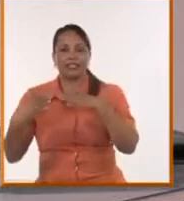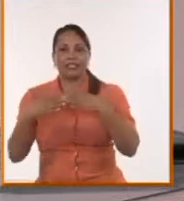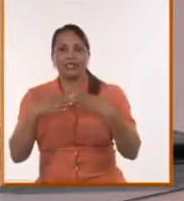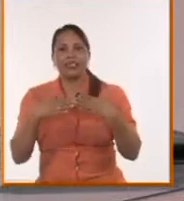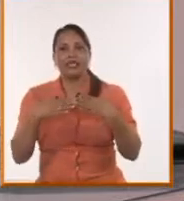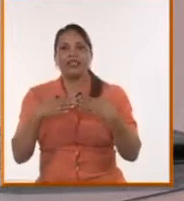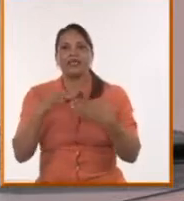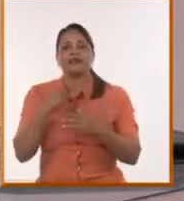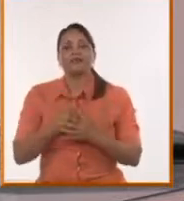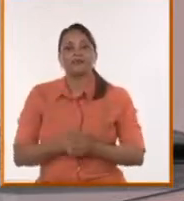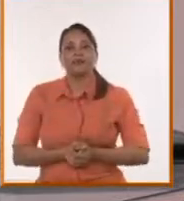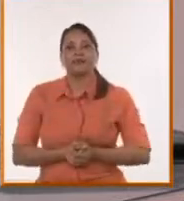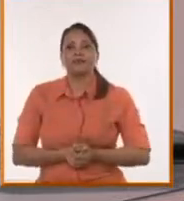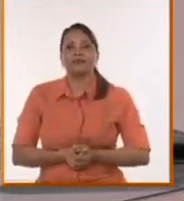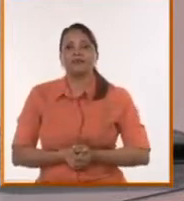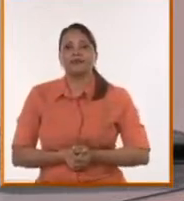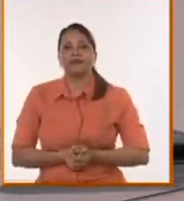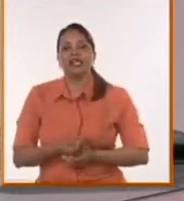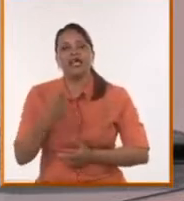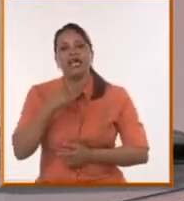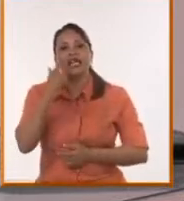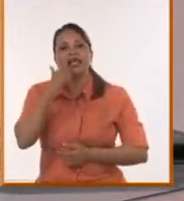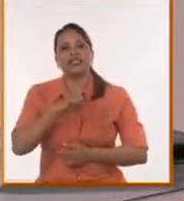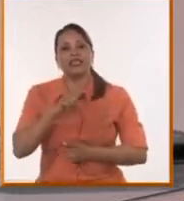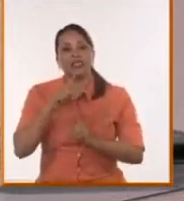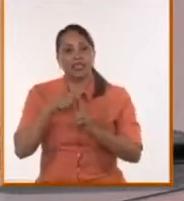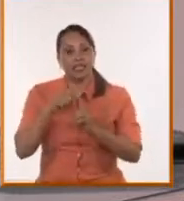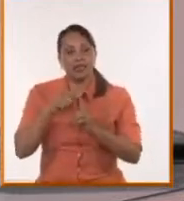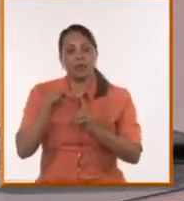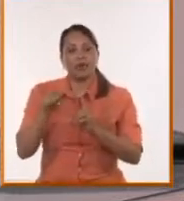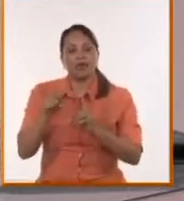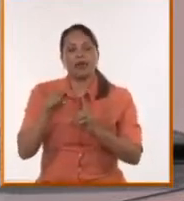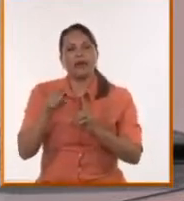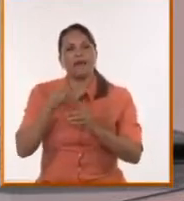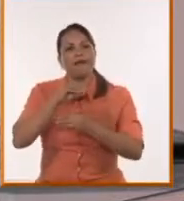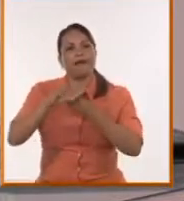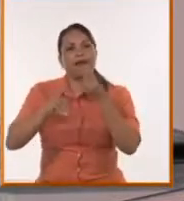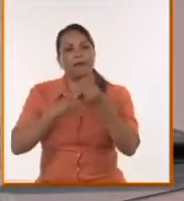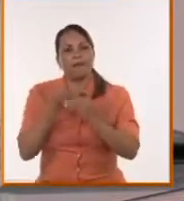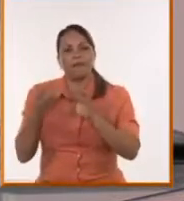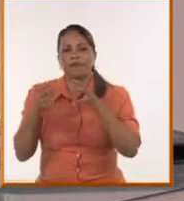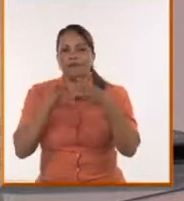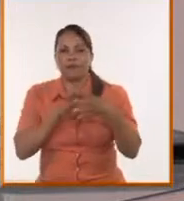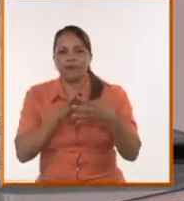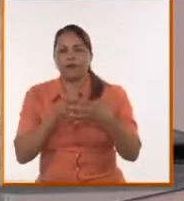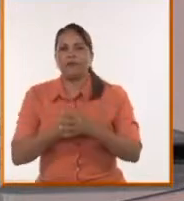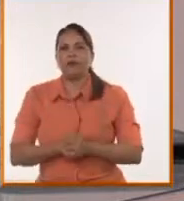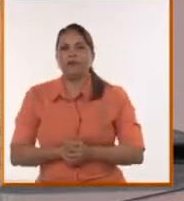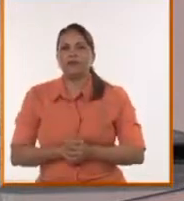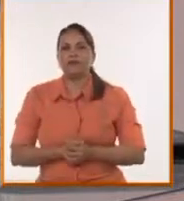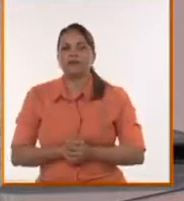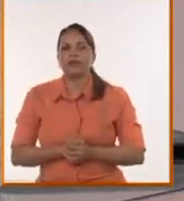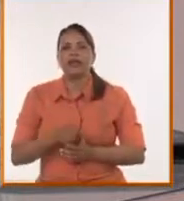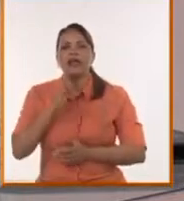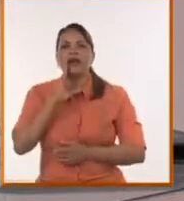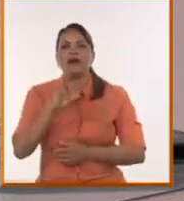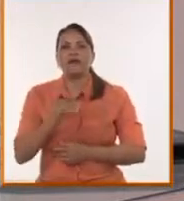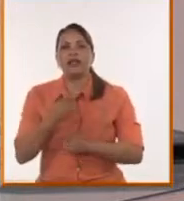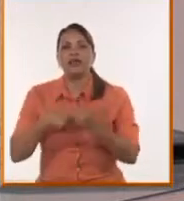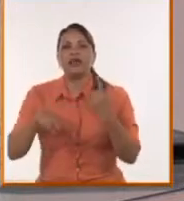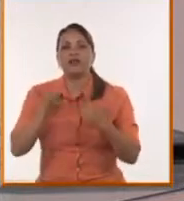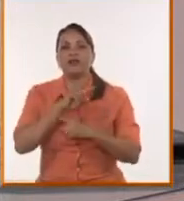El artículo del New York Times de pronto se convirtió en el boomerang para intentar asociar a Andrés Manuel López Obrador con el tema del